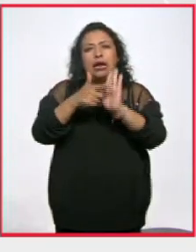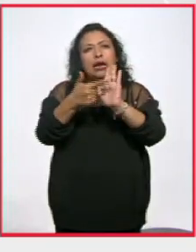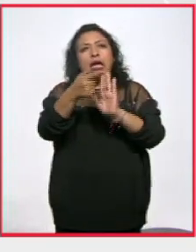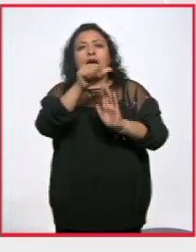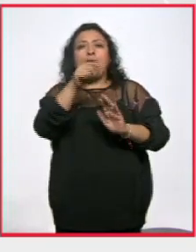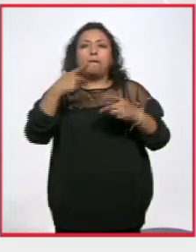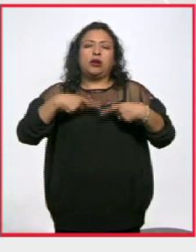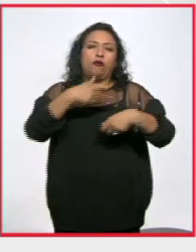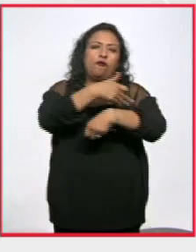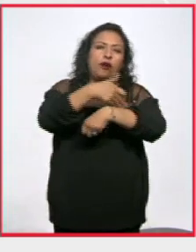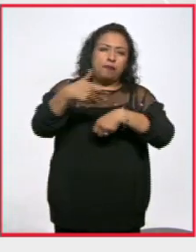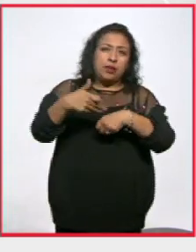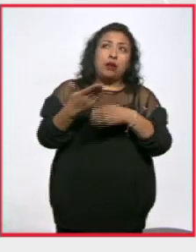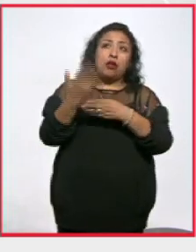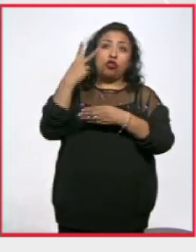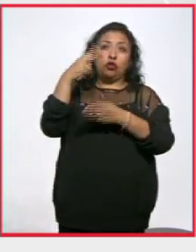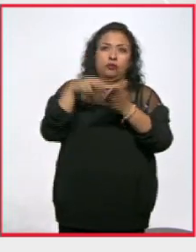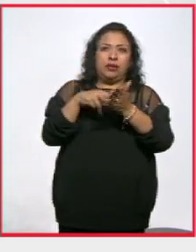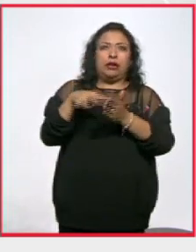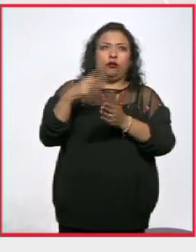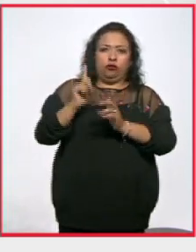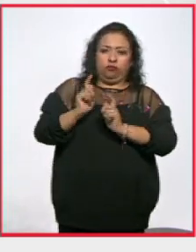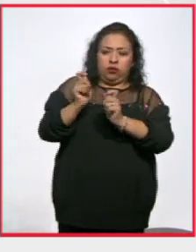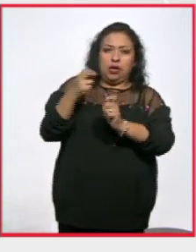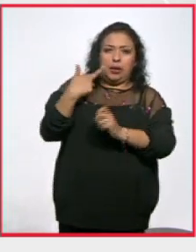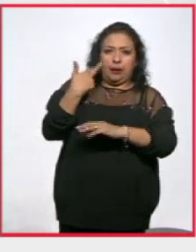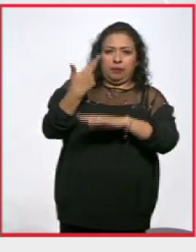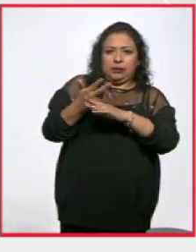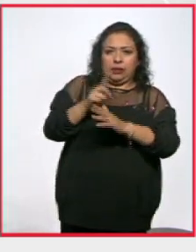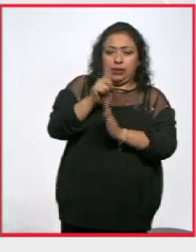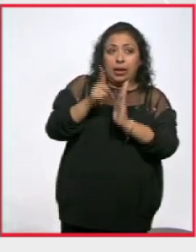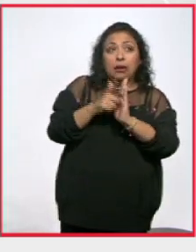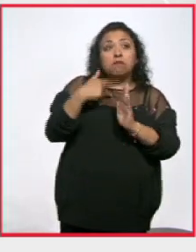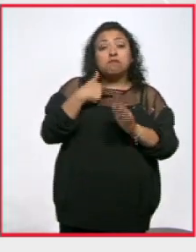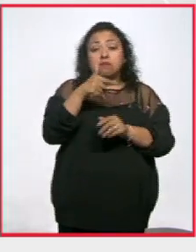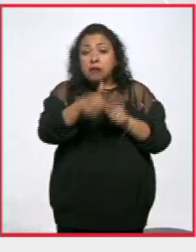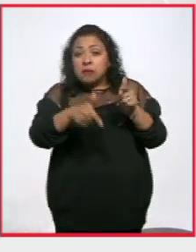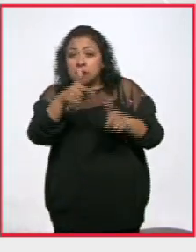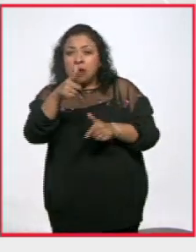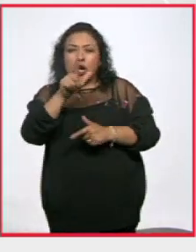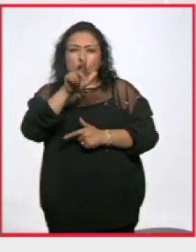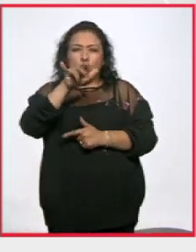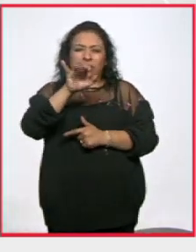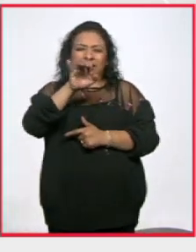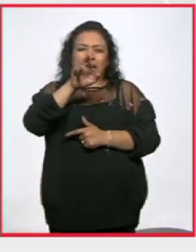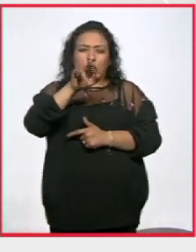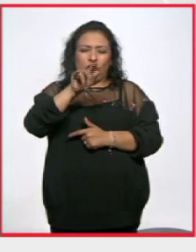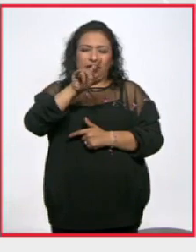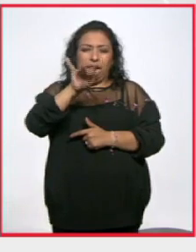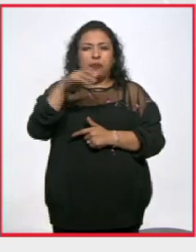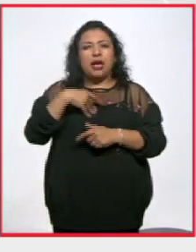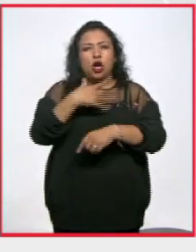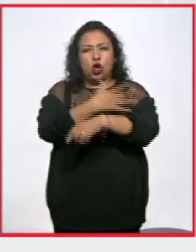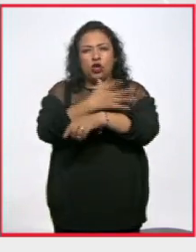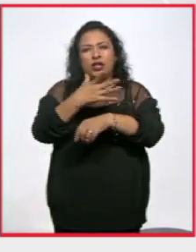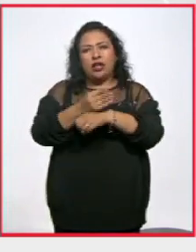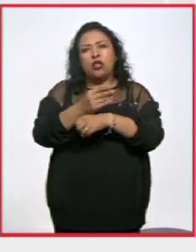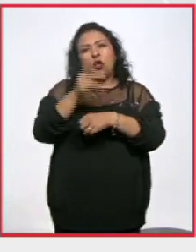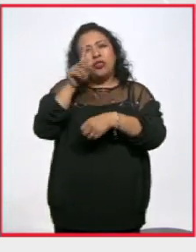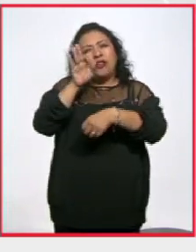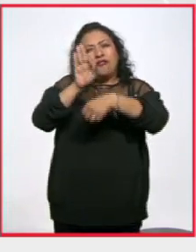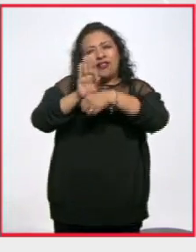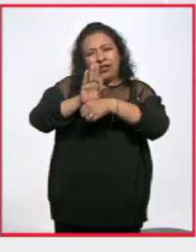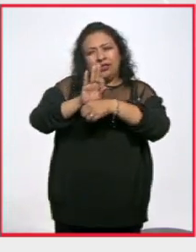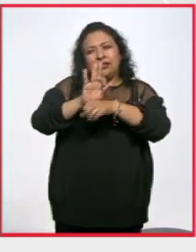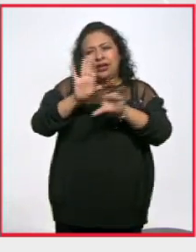los normalistas desde 2014. A propósito de los hallazgos, Luis Eliud Tapia Olivares, coordinador del área de defensa